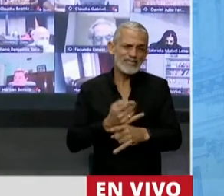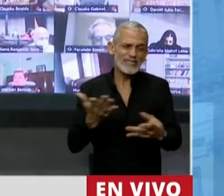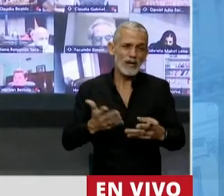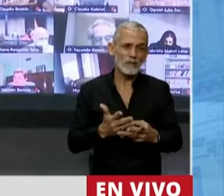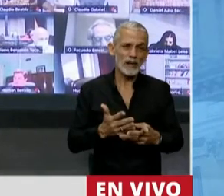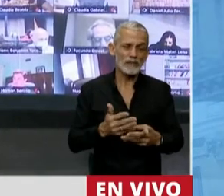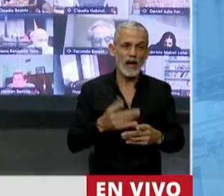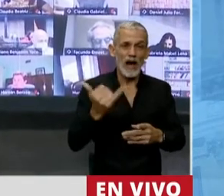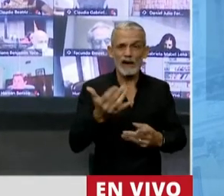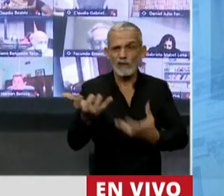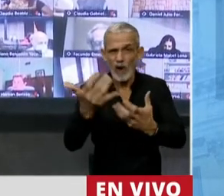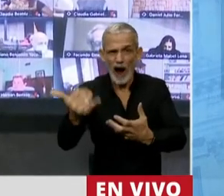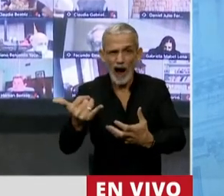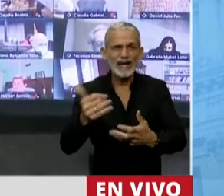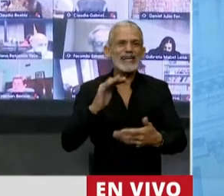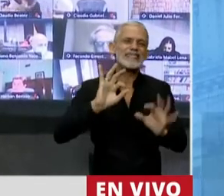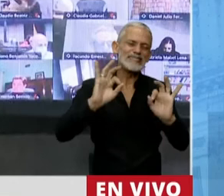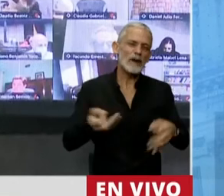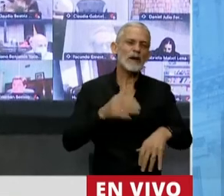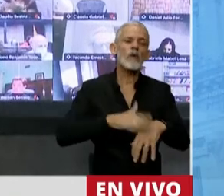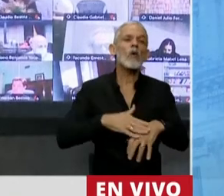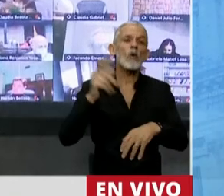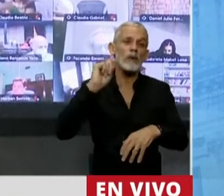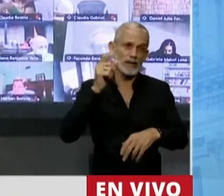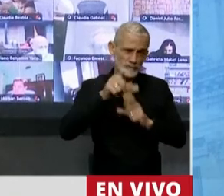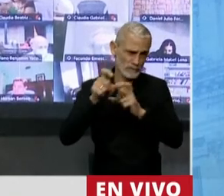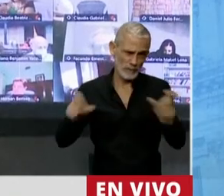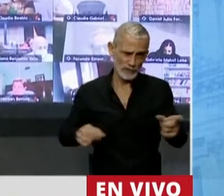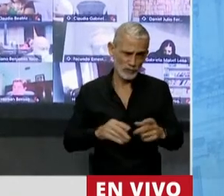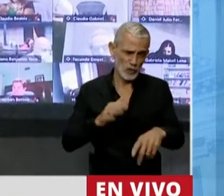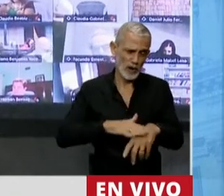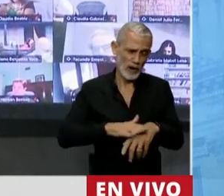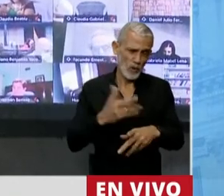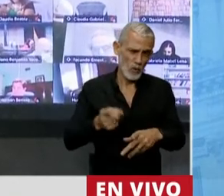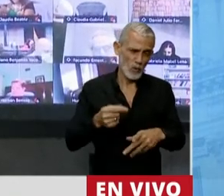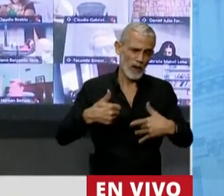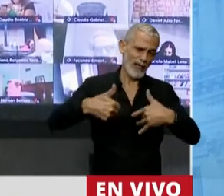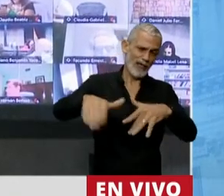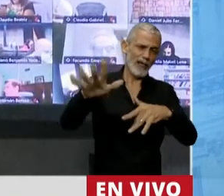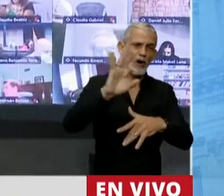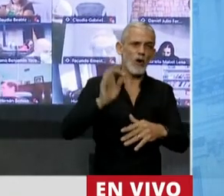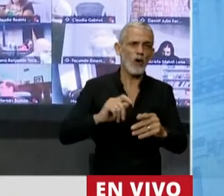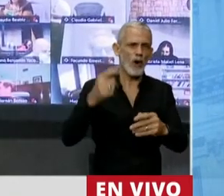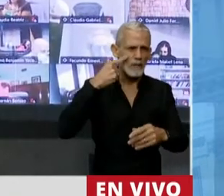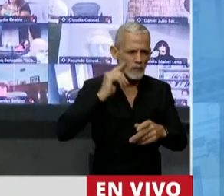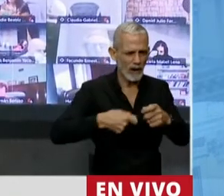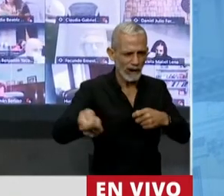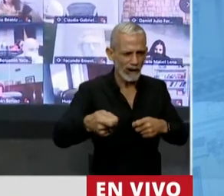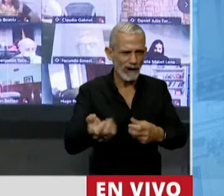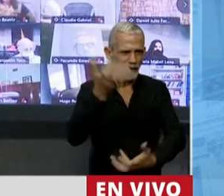vez que sabemos que la mano del hombre, pasiva o intencional, es la que provoca la mayoría de los fenómenos.